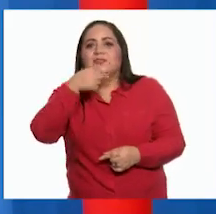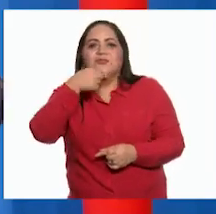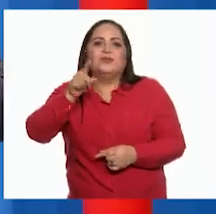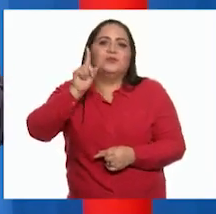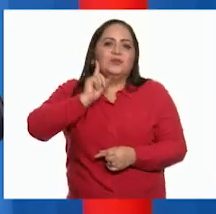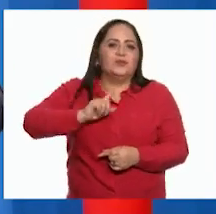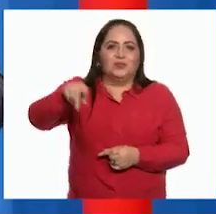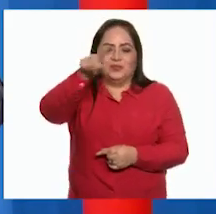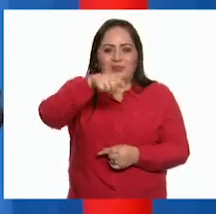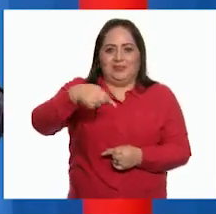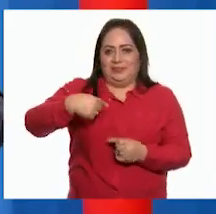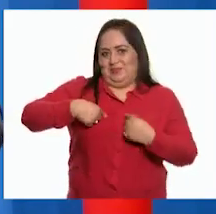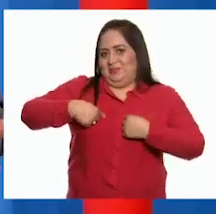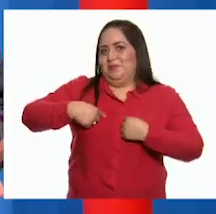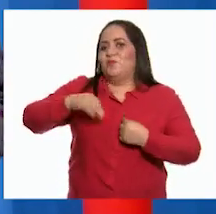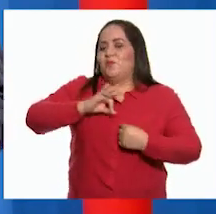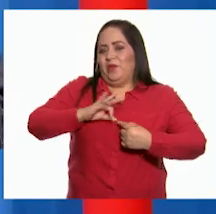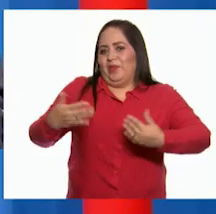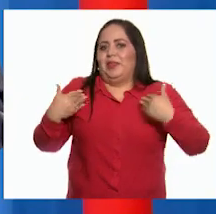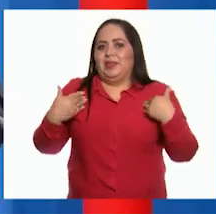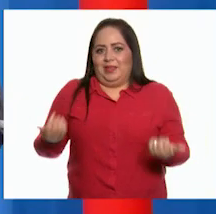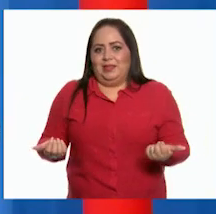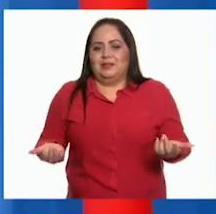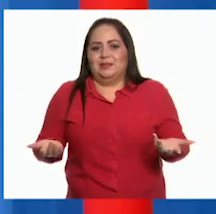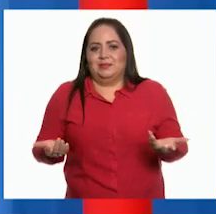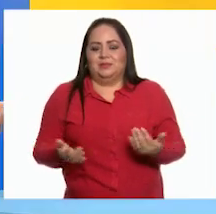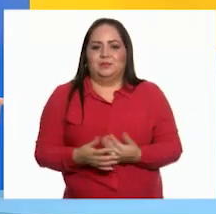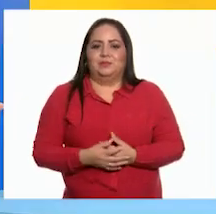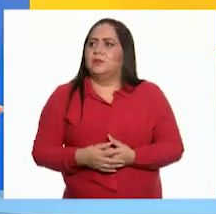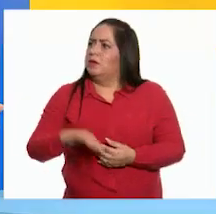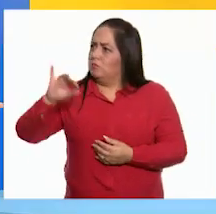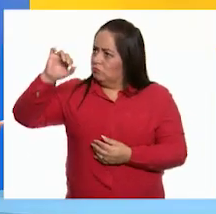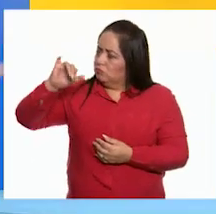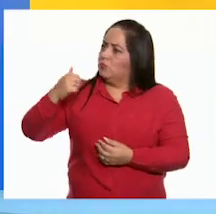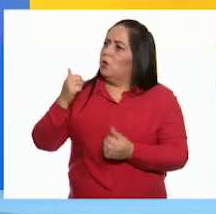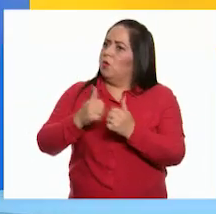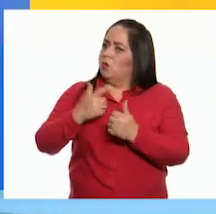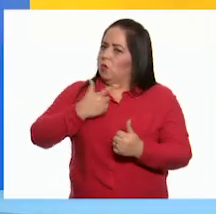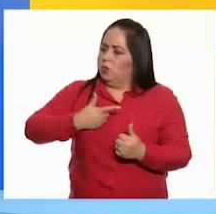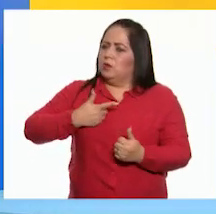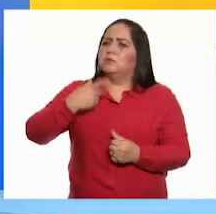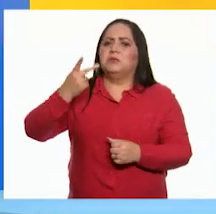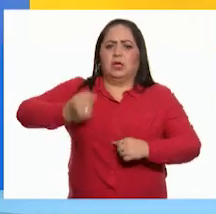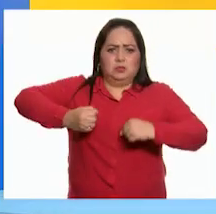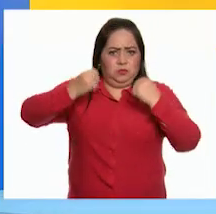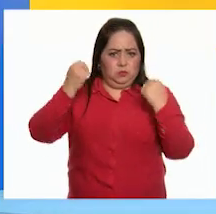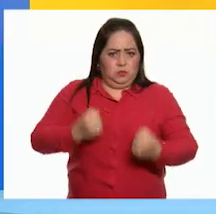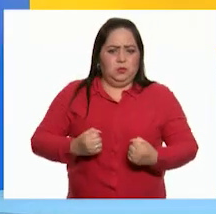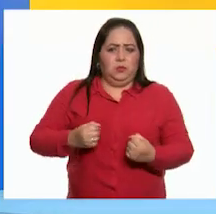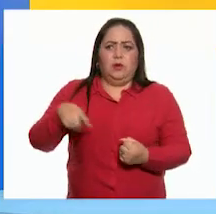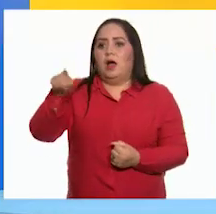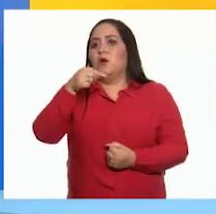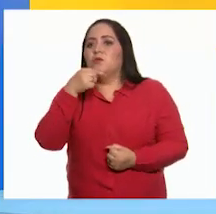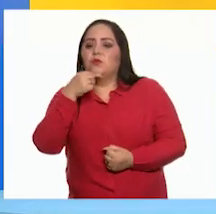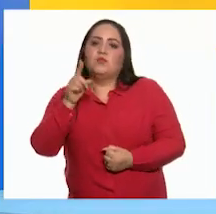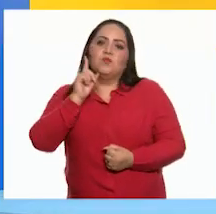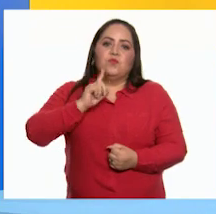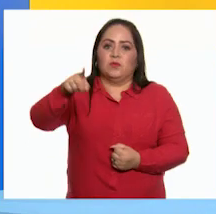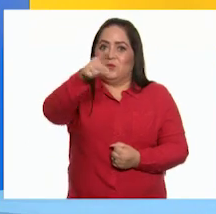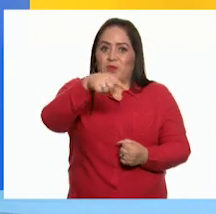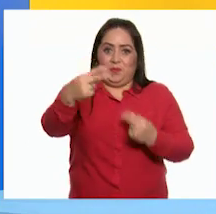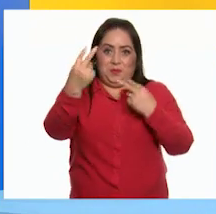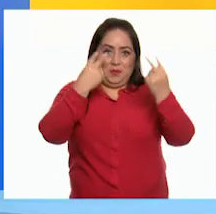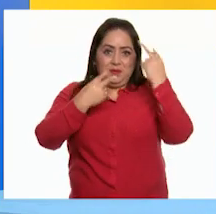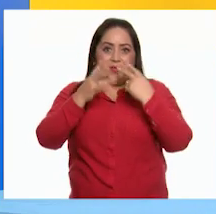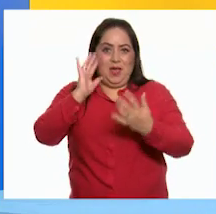los niños y yo lo podamos entender un poquito mejor? Con mucho gusto. Seguramente, alguna de las niñas o niños que nos